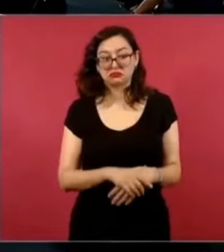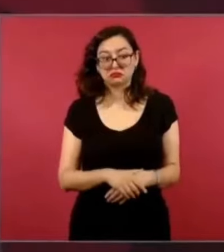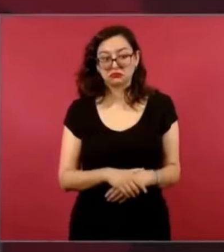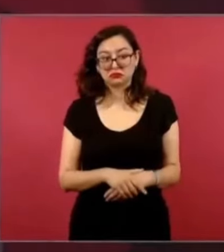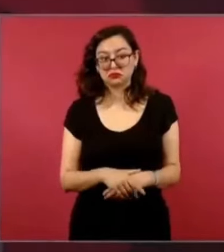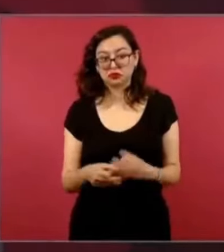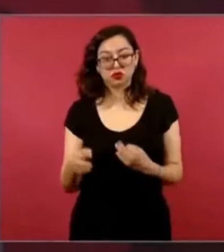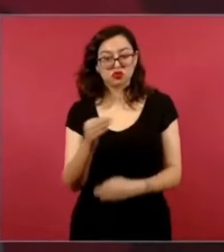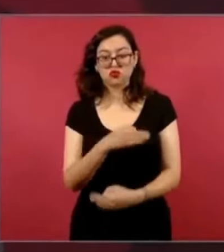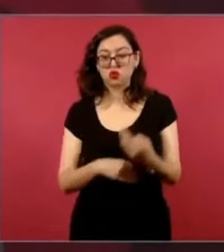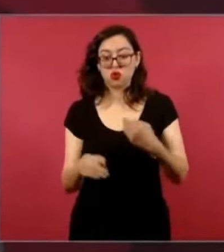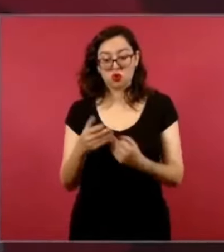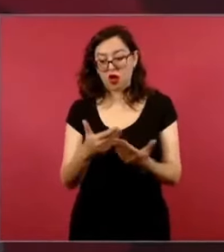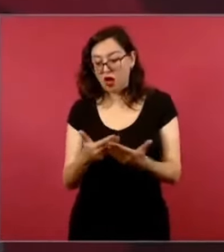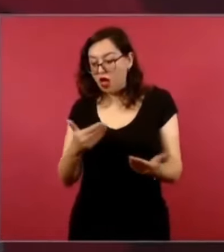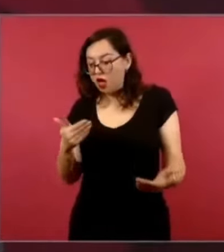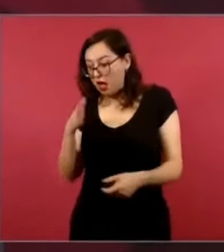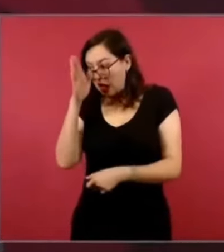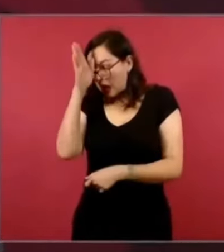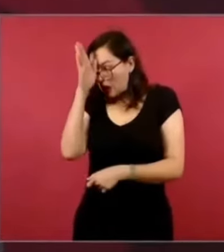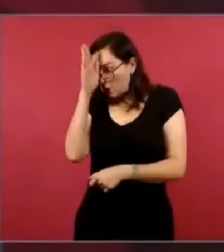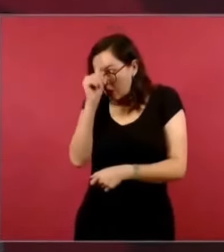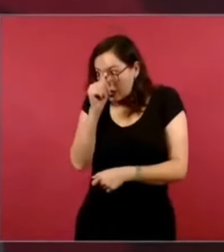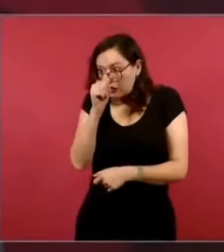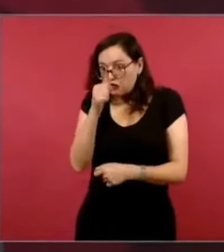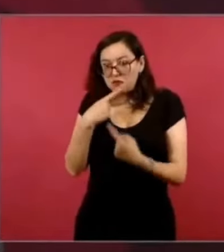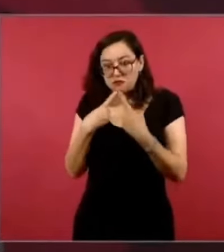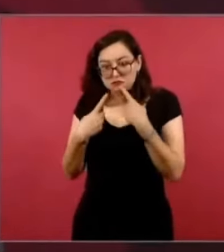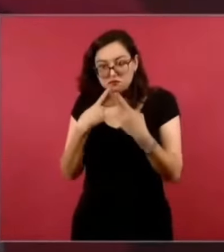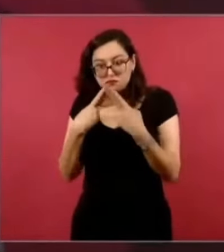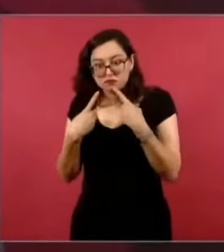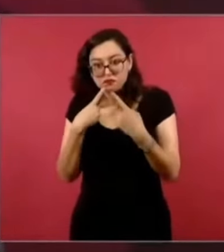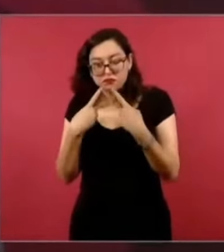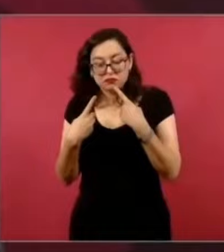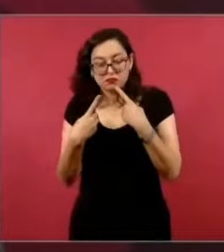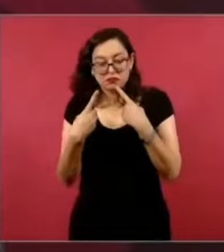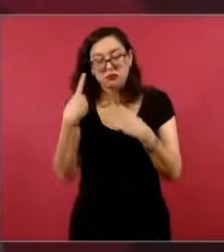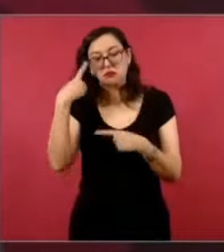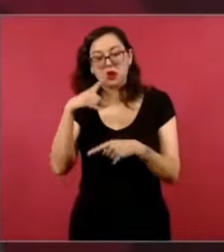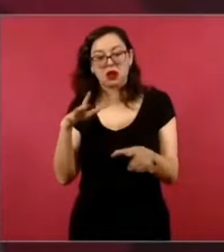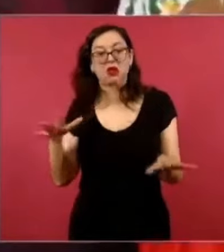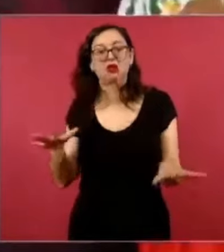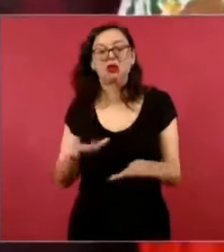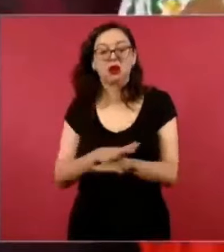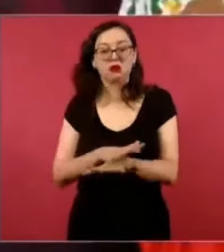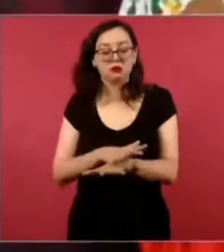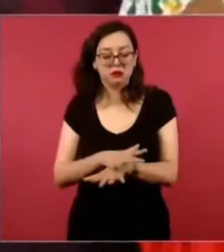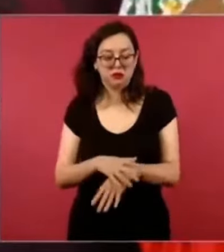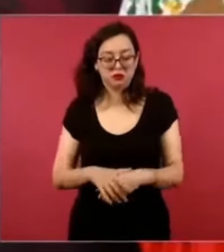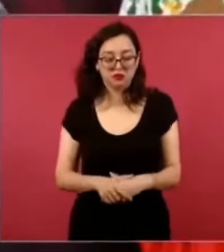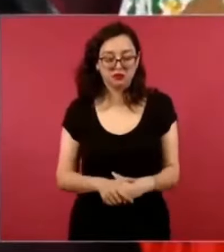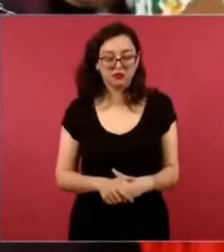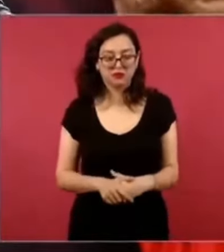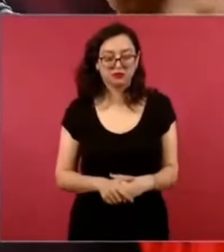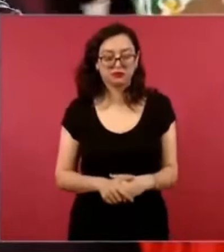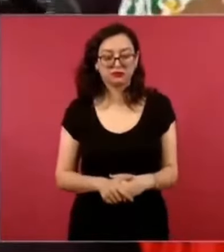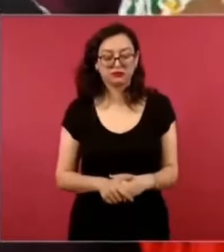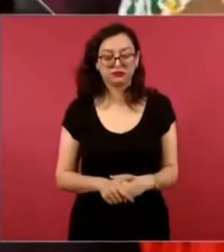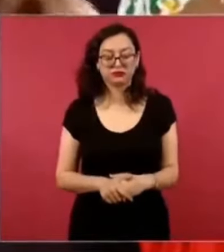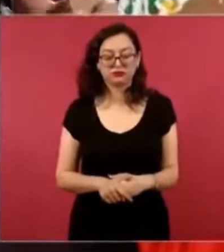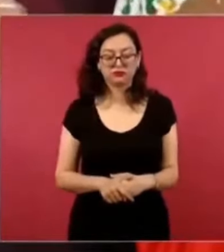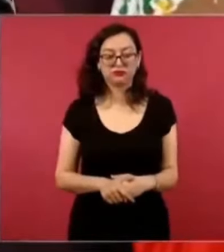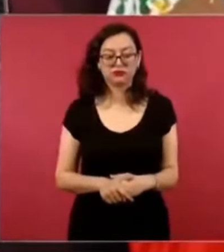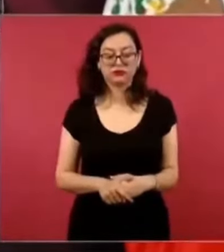porque lo que